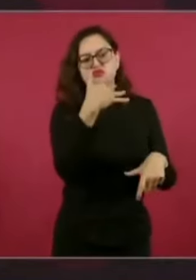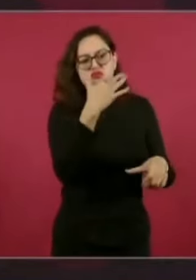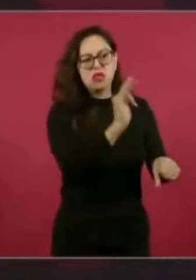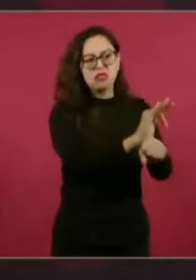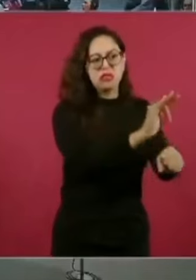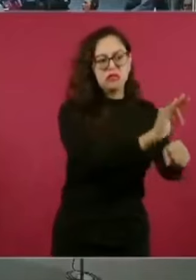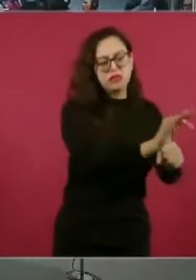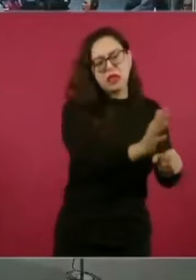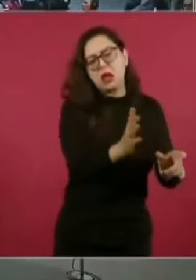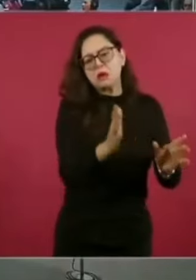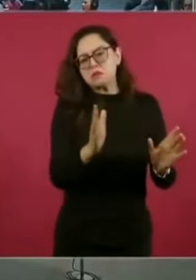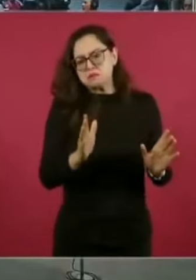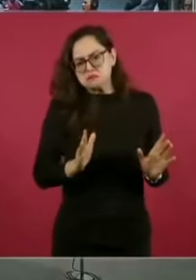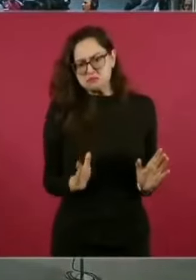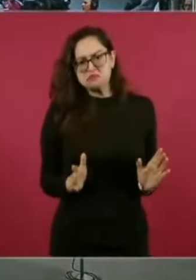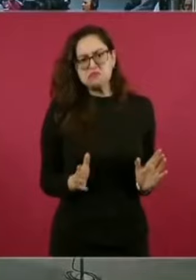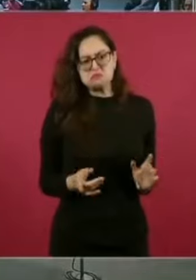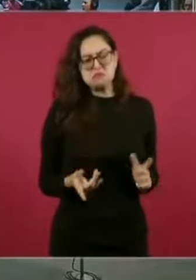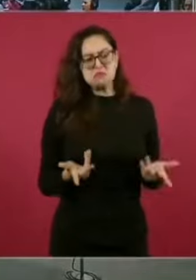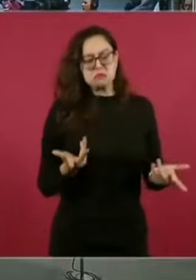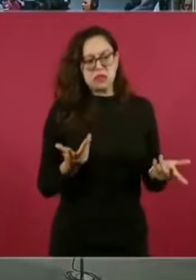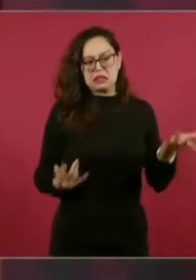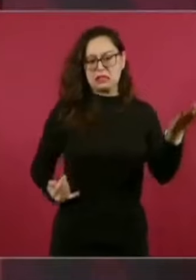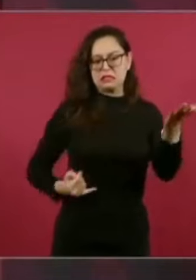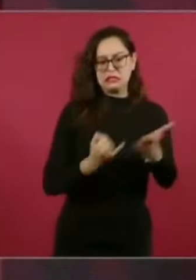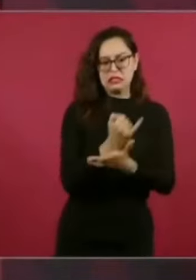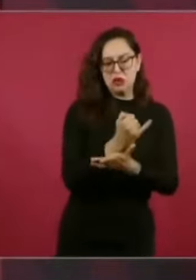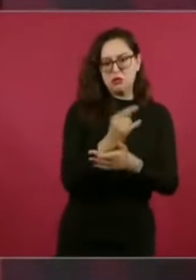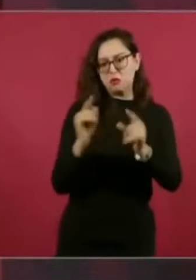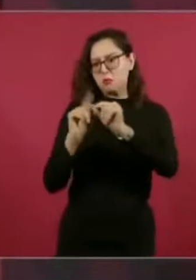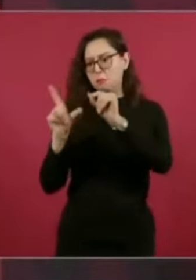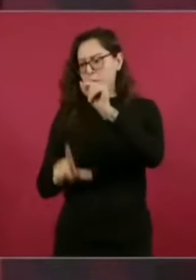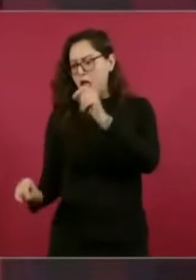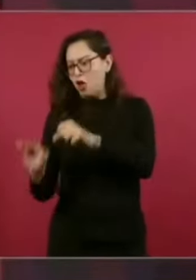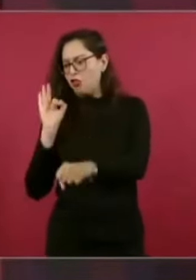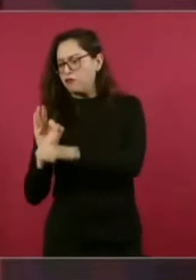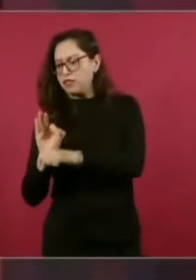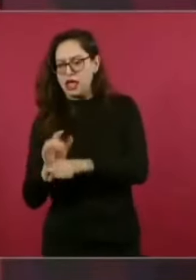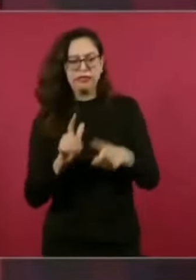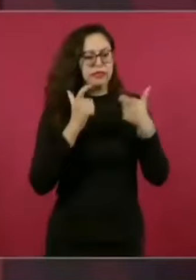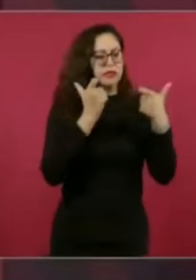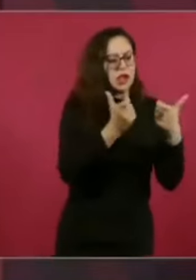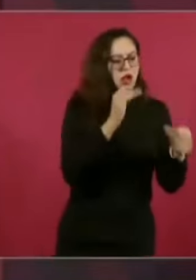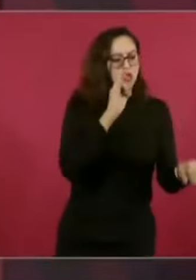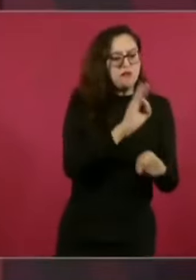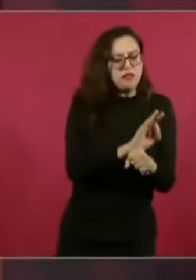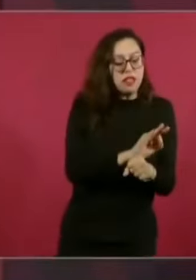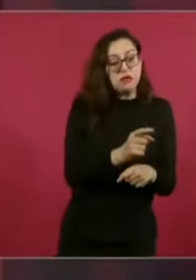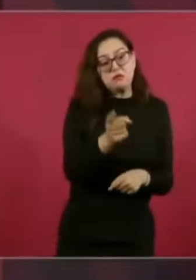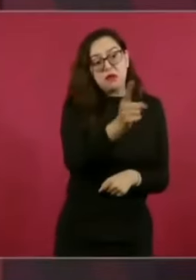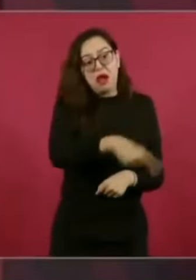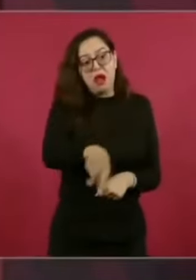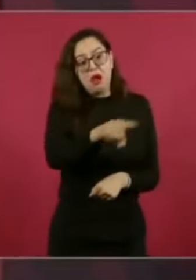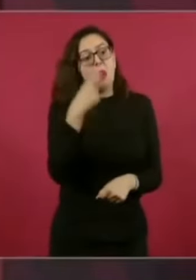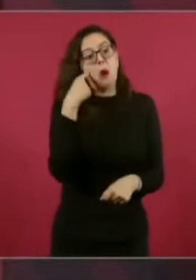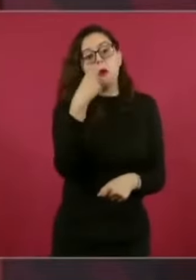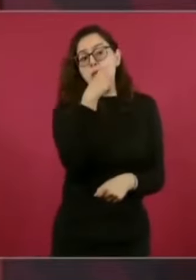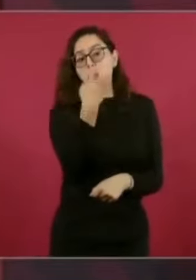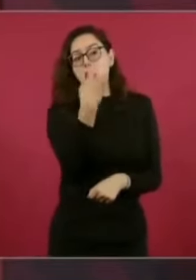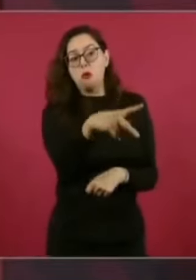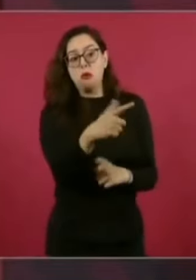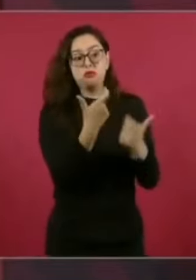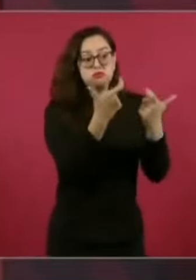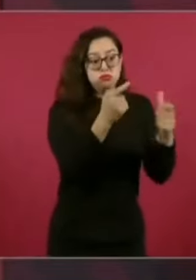Ellos se pusieron del lado del dinero, esa es la